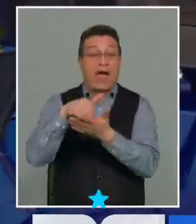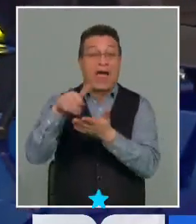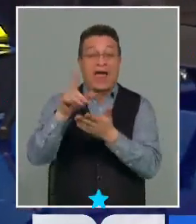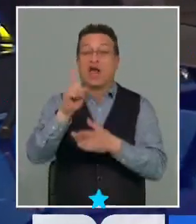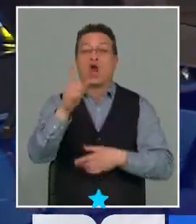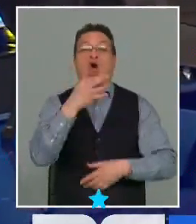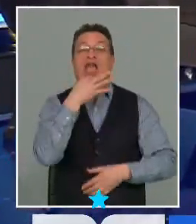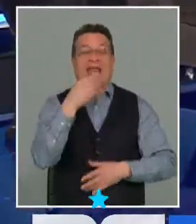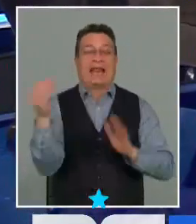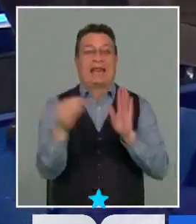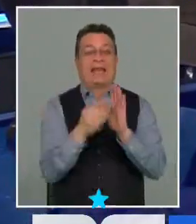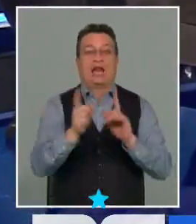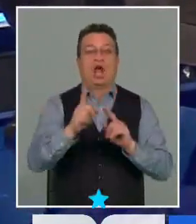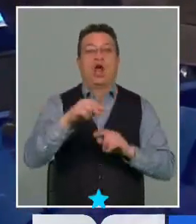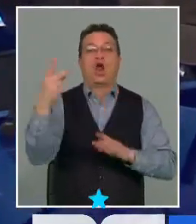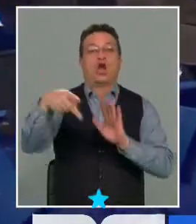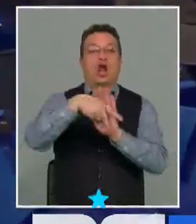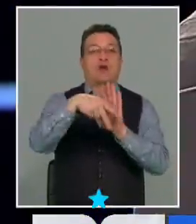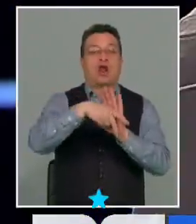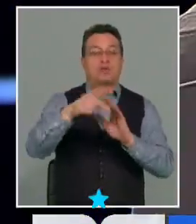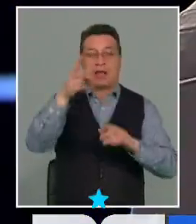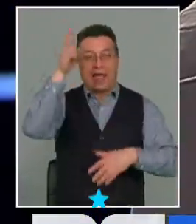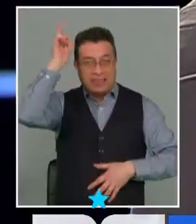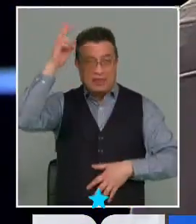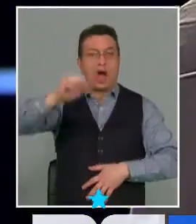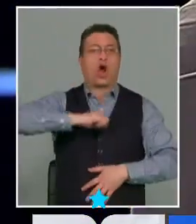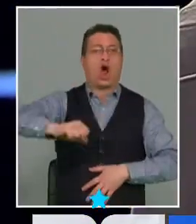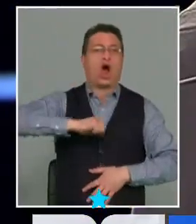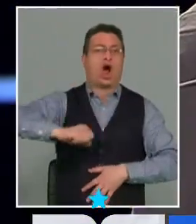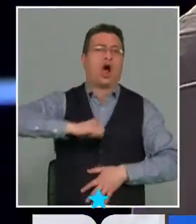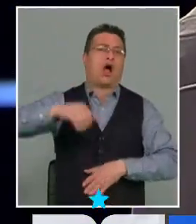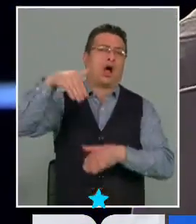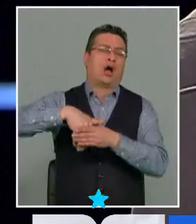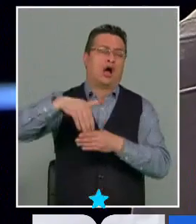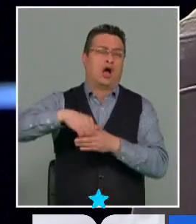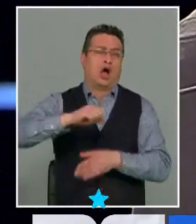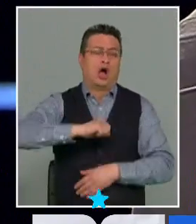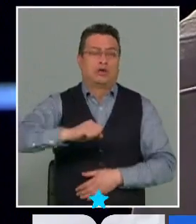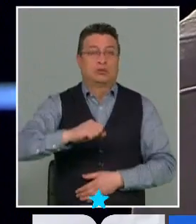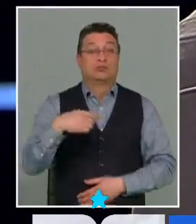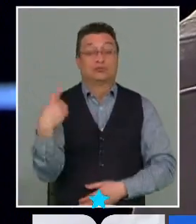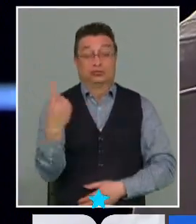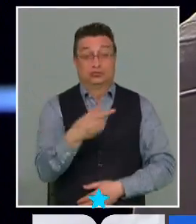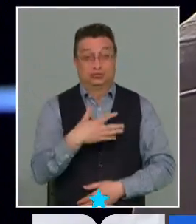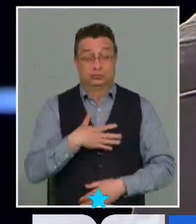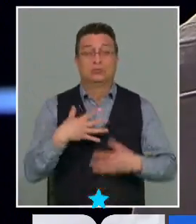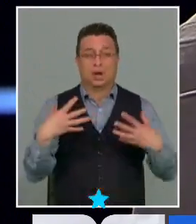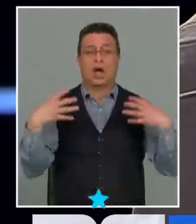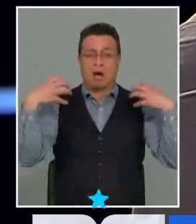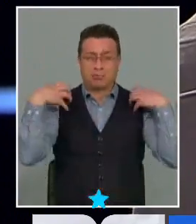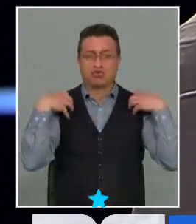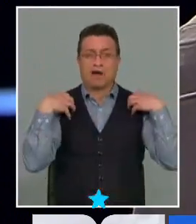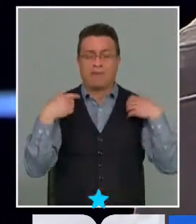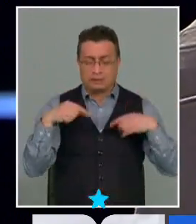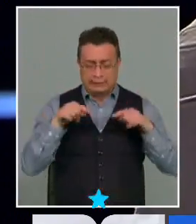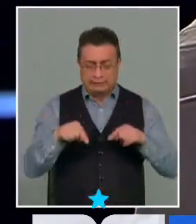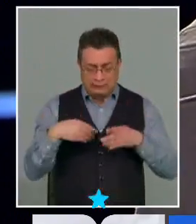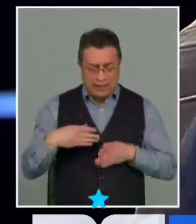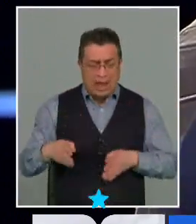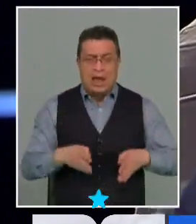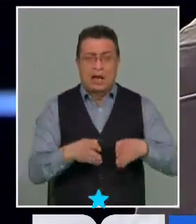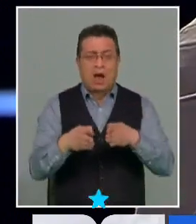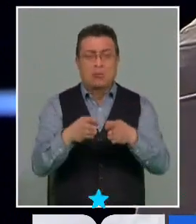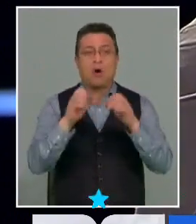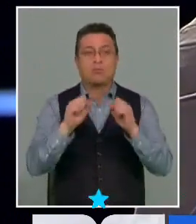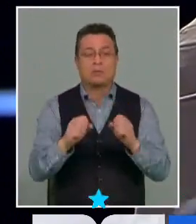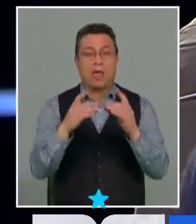quería colocar nada todas las normas respecto a los temas indígenas en contra y nosotros somos responsables y nos hacemos cargo para decir este es el camino posible